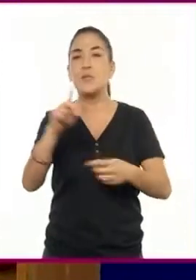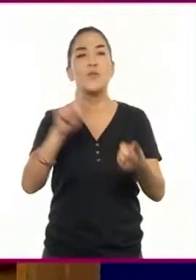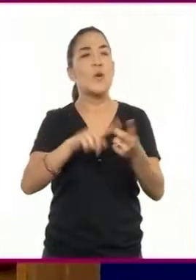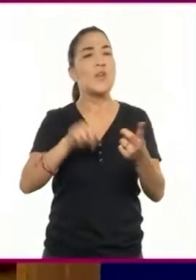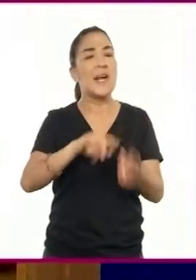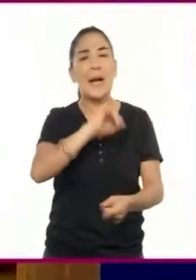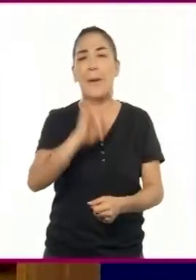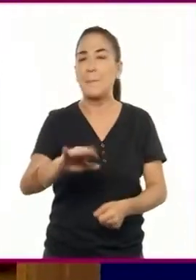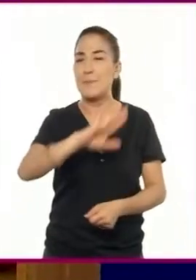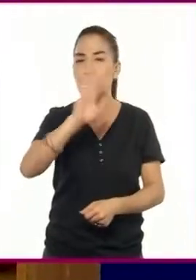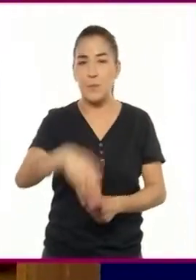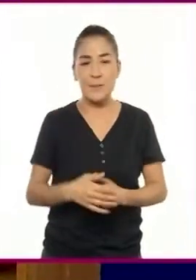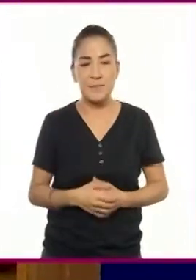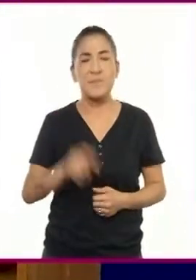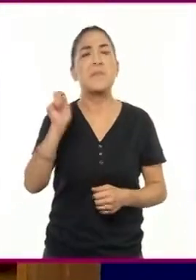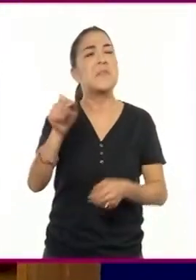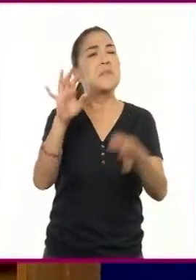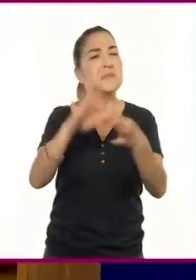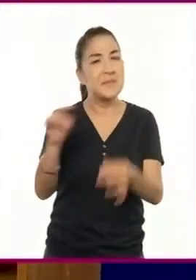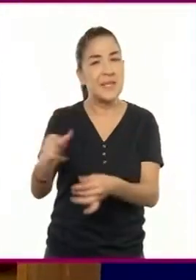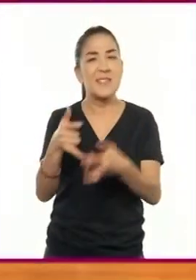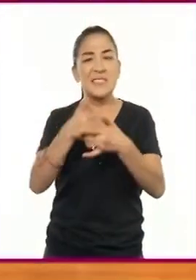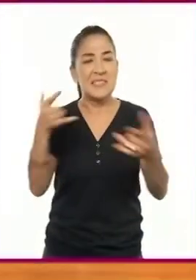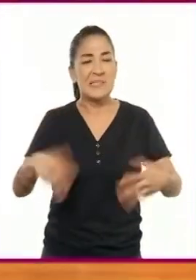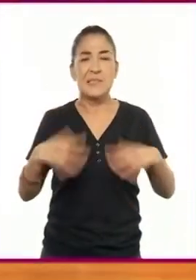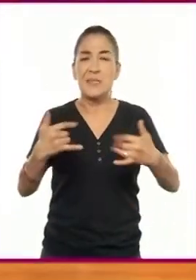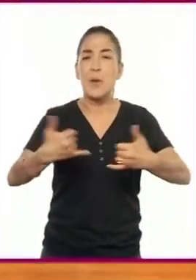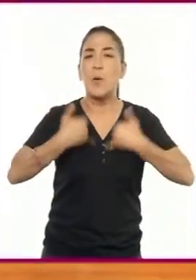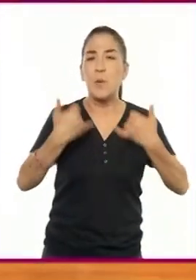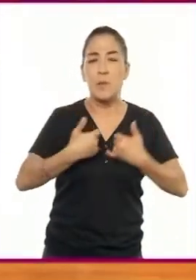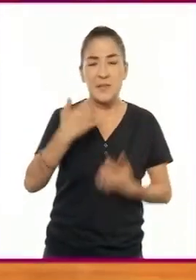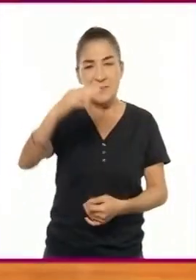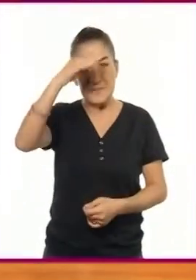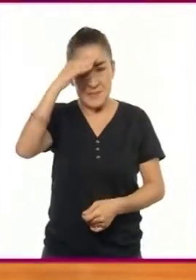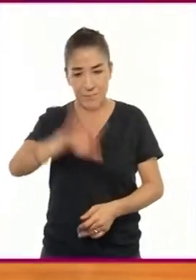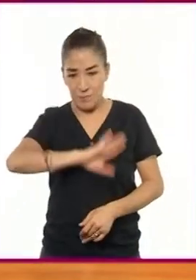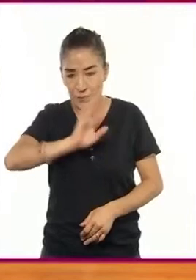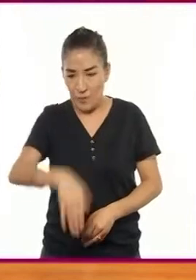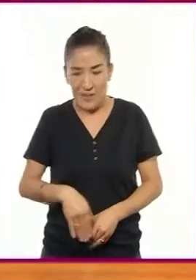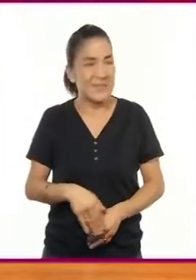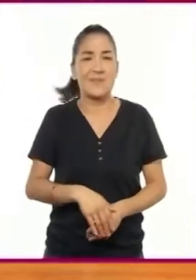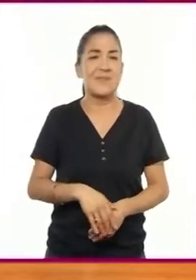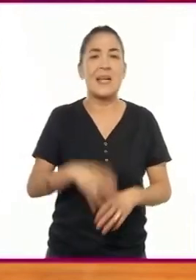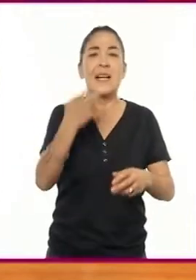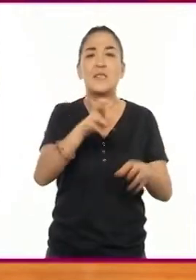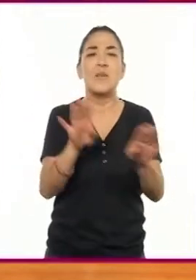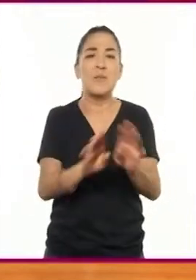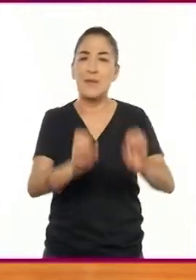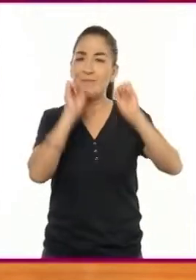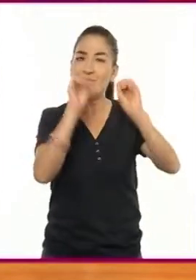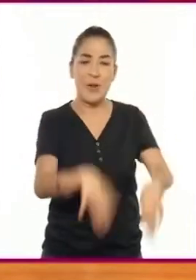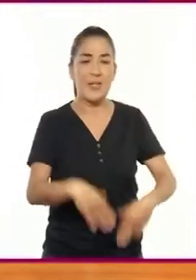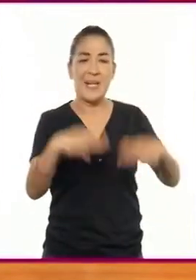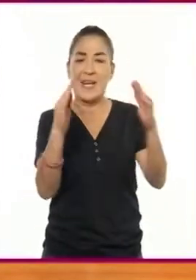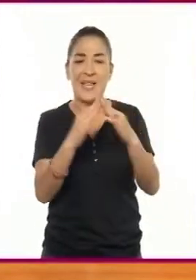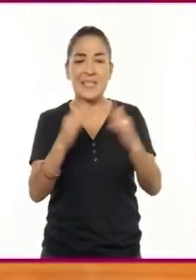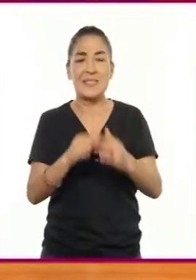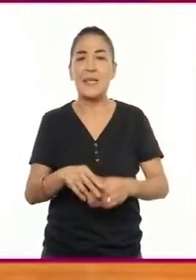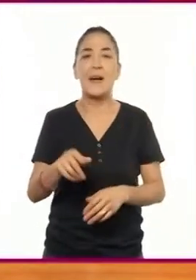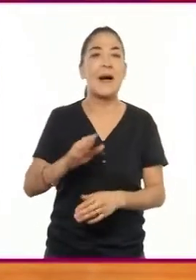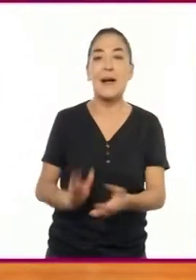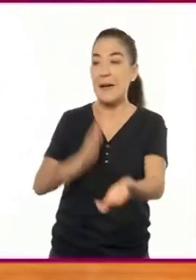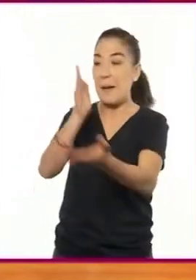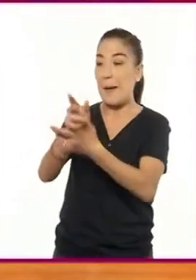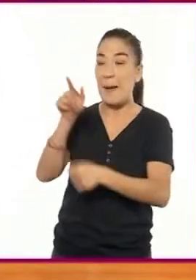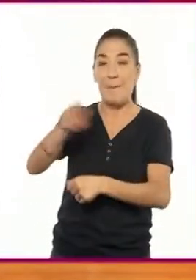Trata de un joven al que le aterra la idea de morir y abandona su casa en busca del país donde nunca se